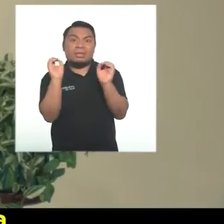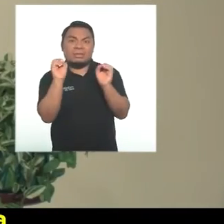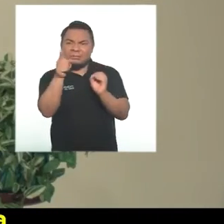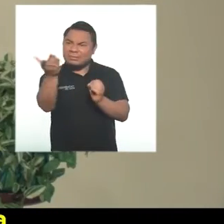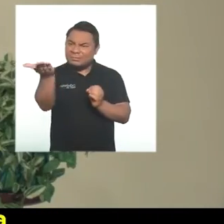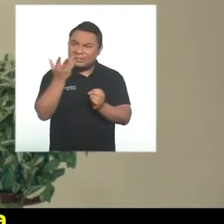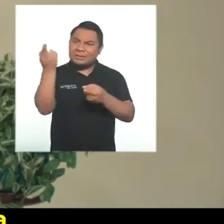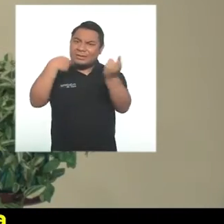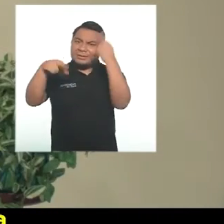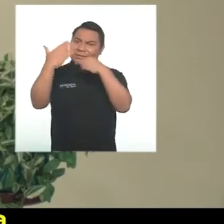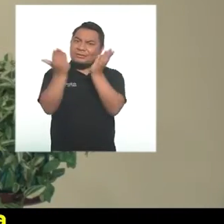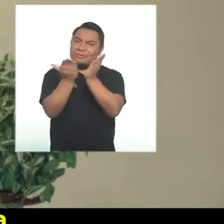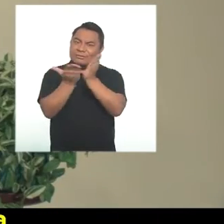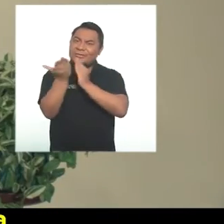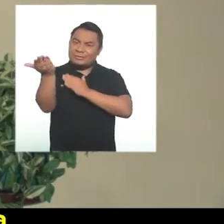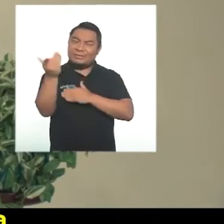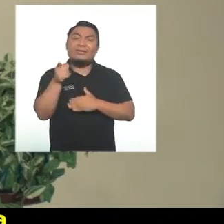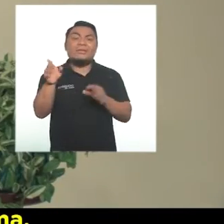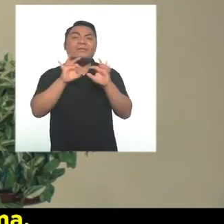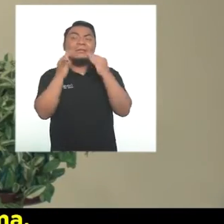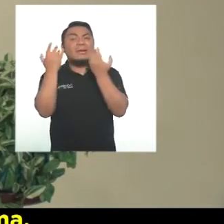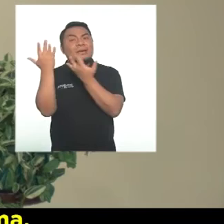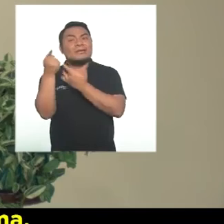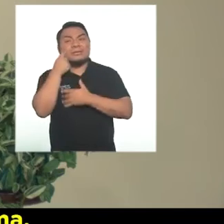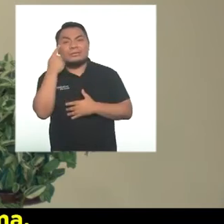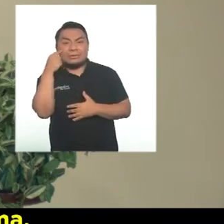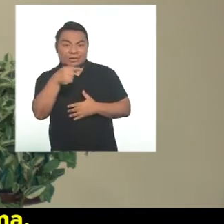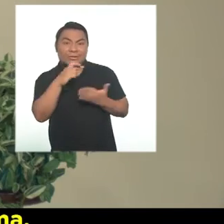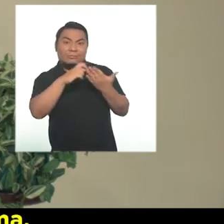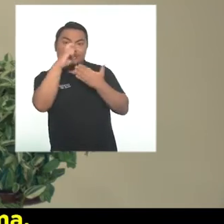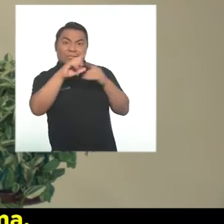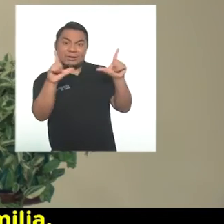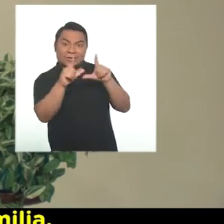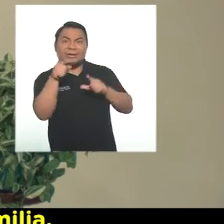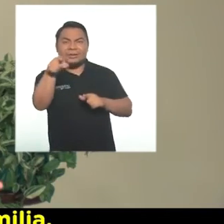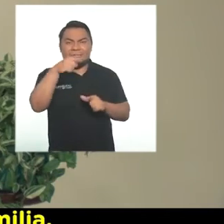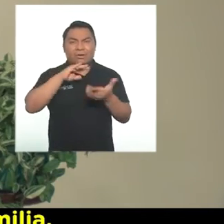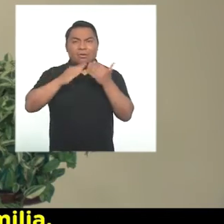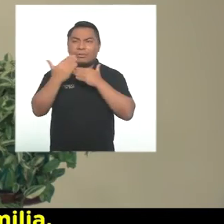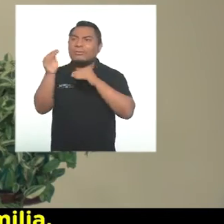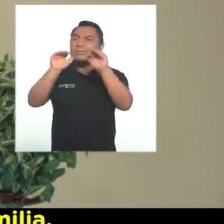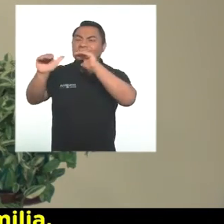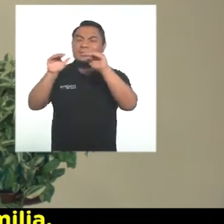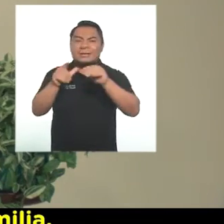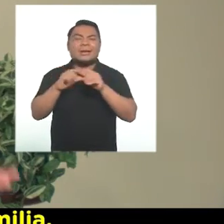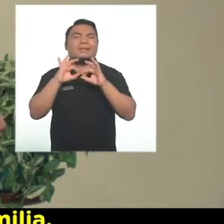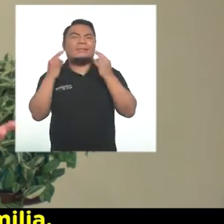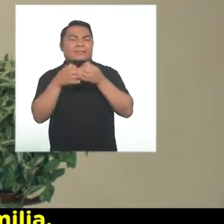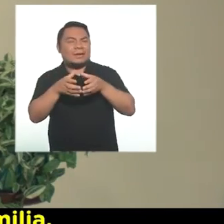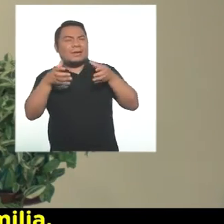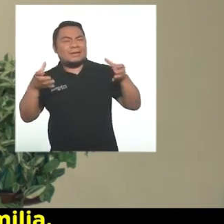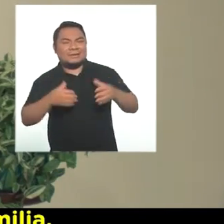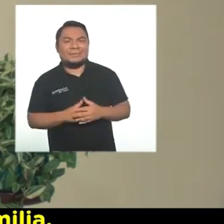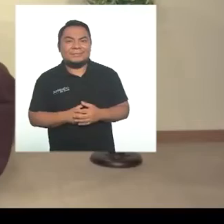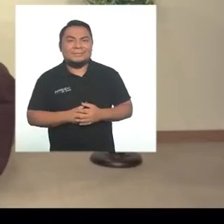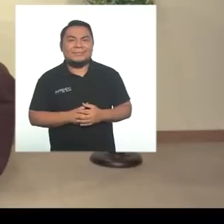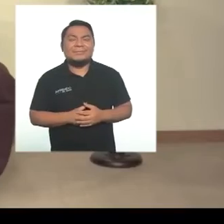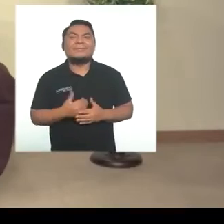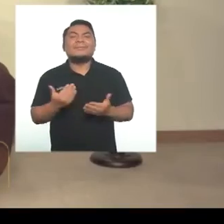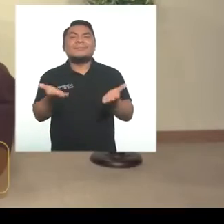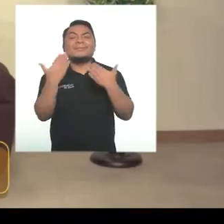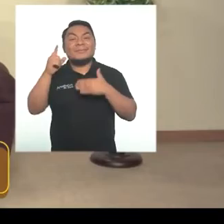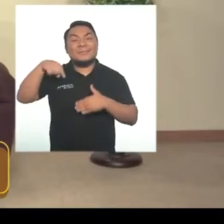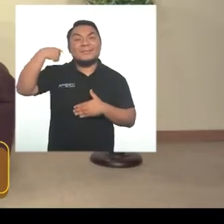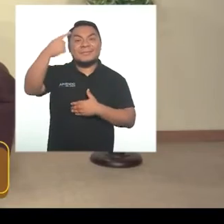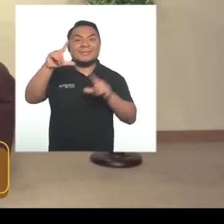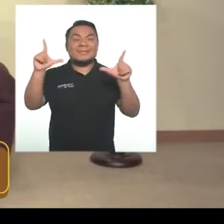la escuela, invítalas a regresar. Quizás esa familia está esperando conocer este programa. Seamos comunidad. Seamos una gran familia. Nos